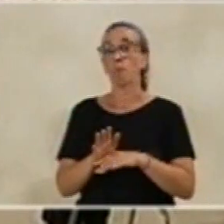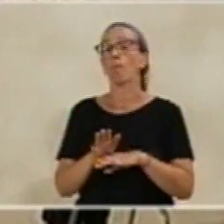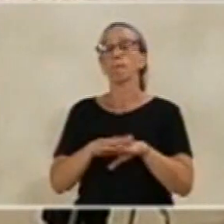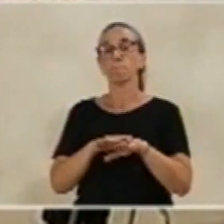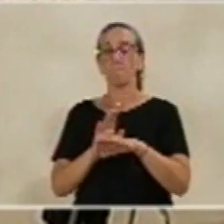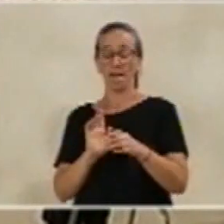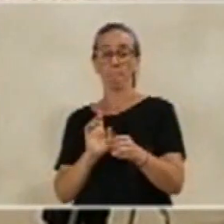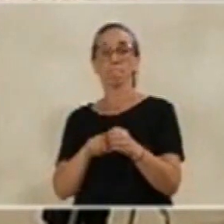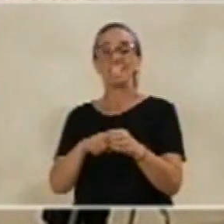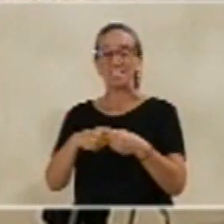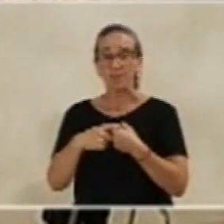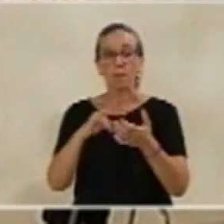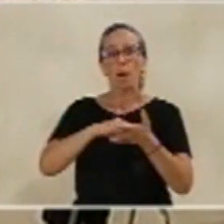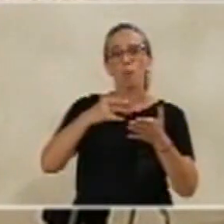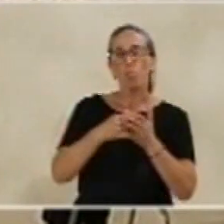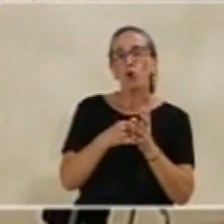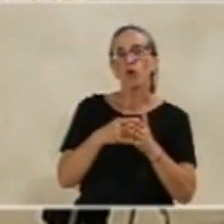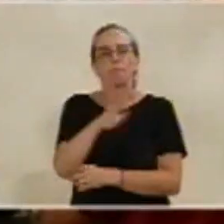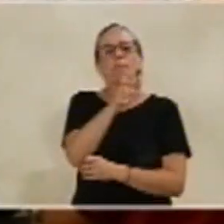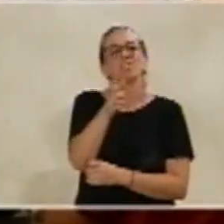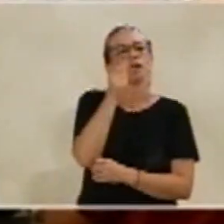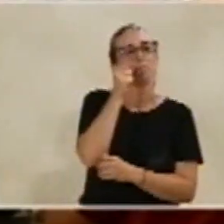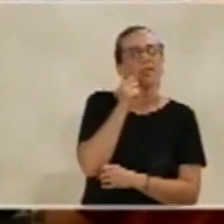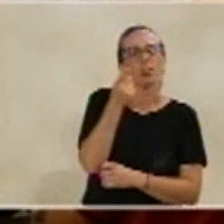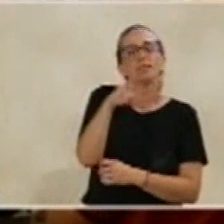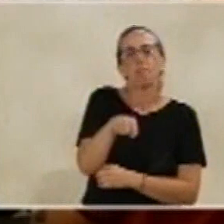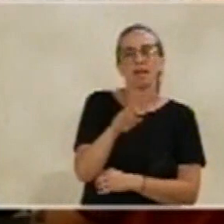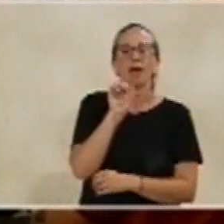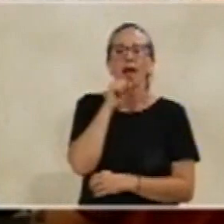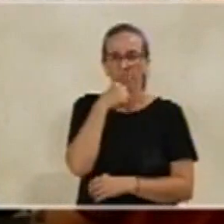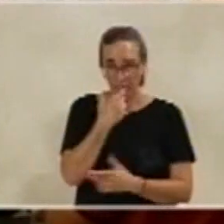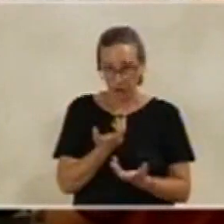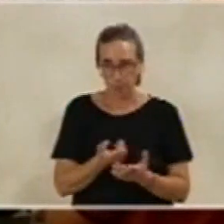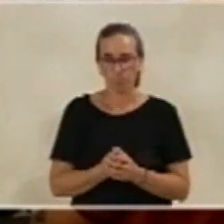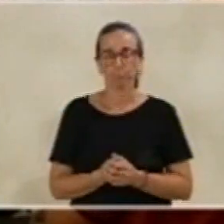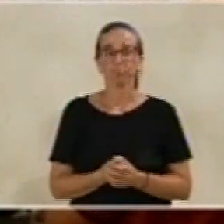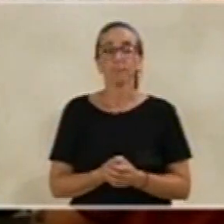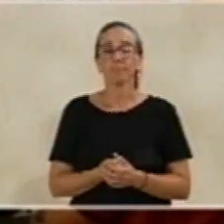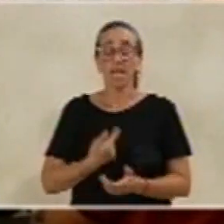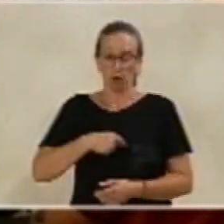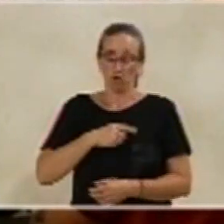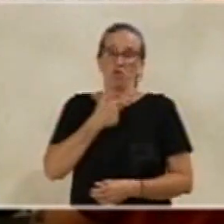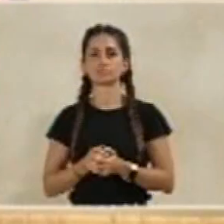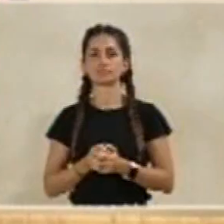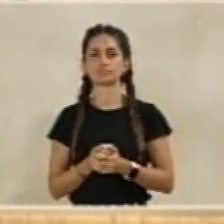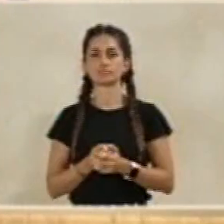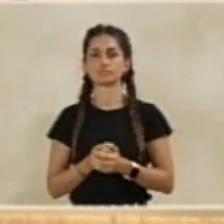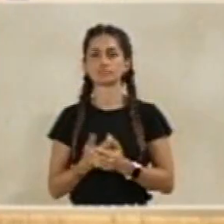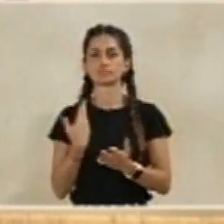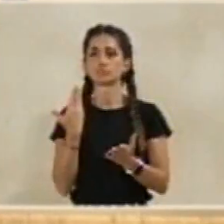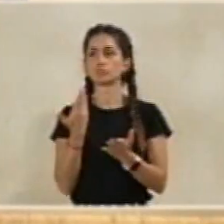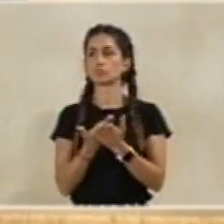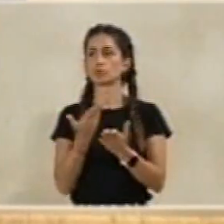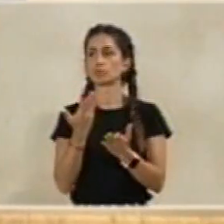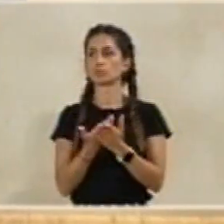Primer Pleno Ordinario de la nueva Corporación Municipal para dar cuenta principalmente de temas organizativos. Se conforman las